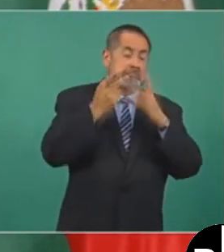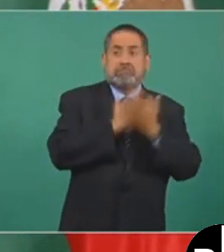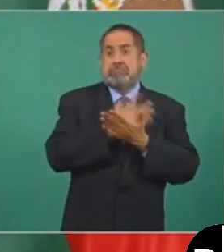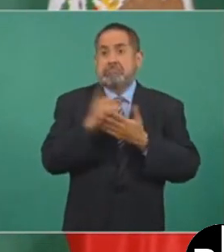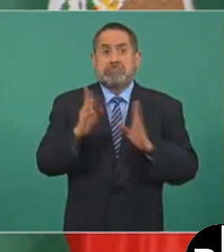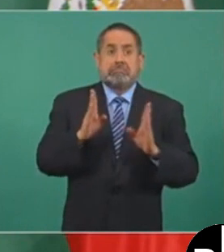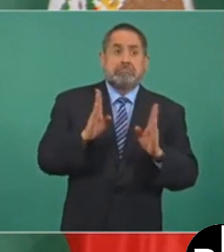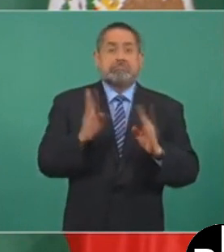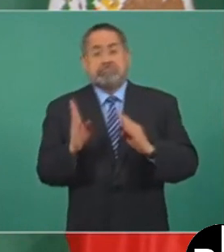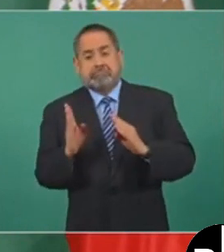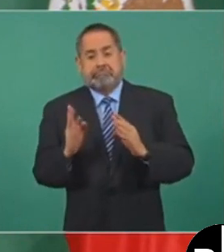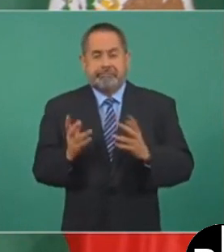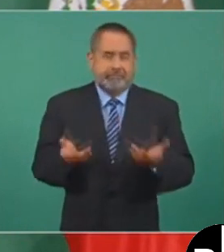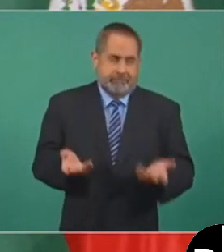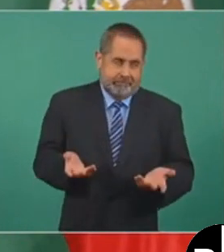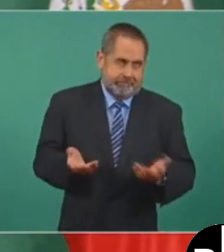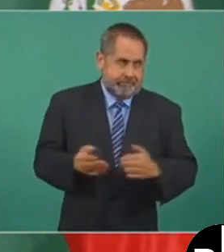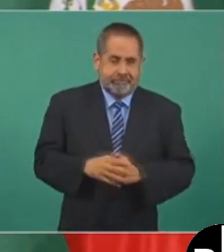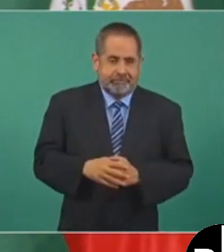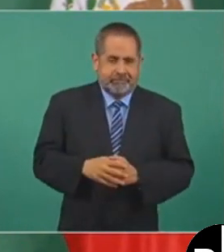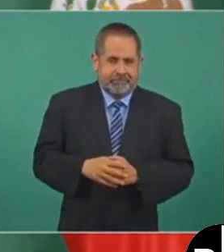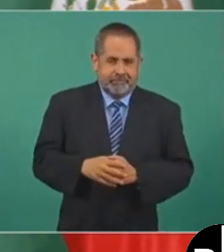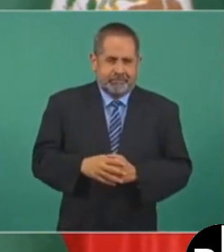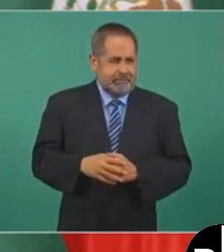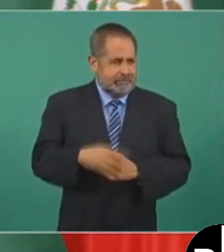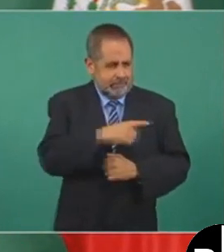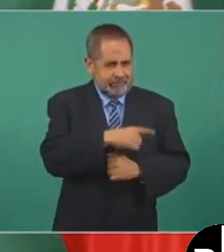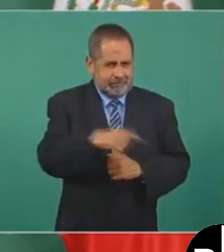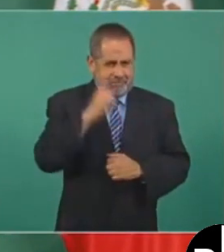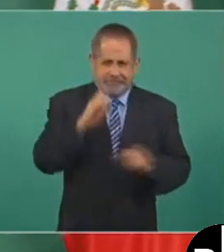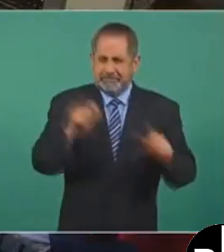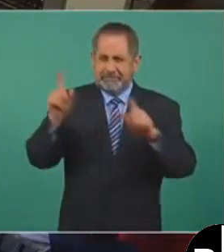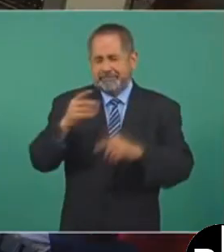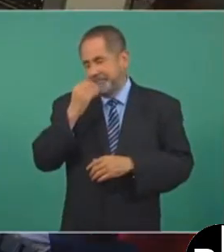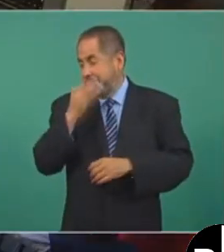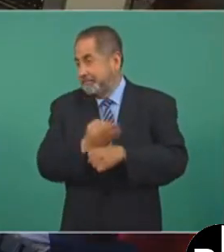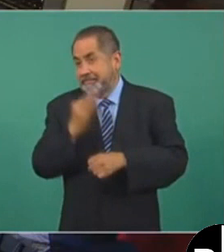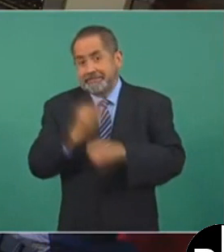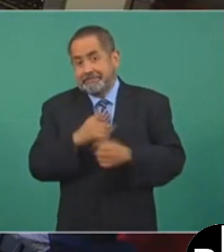¿por qué no la vuelvan a poner?,